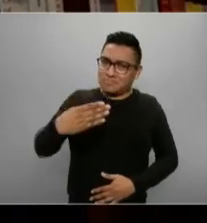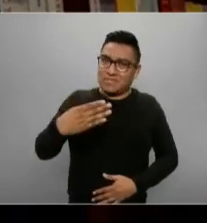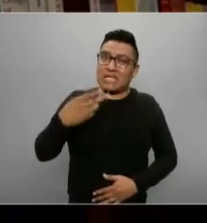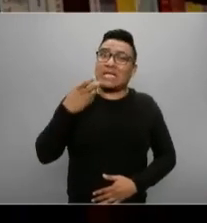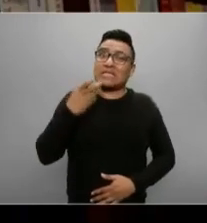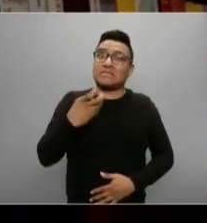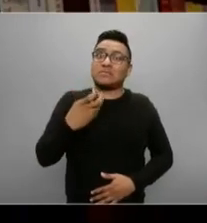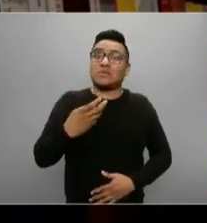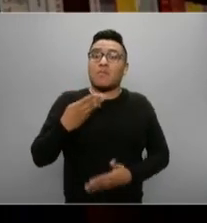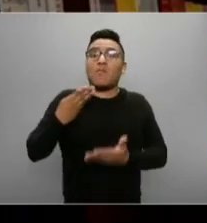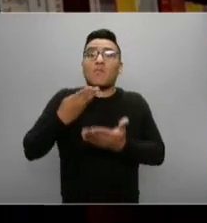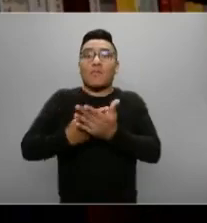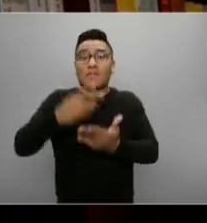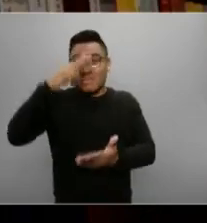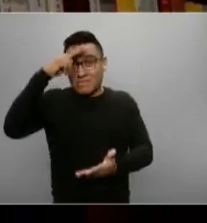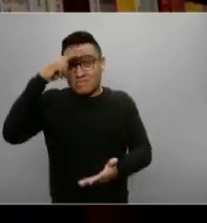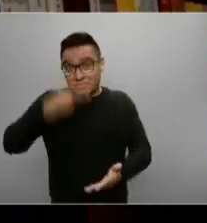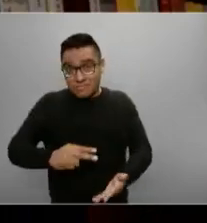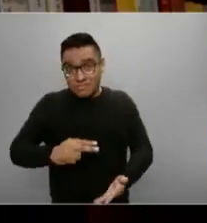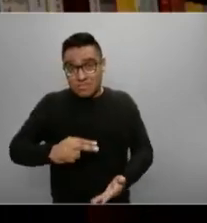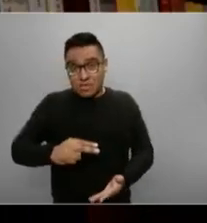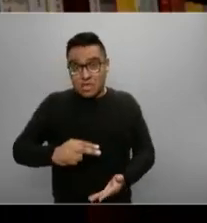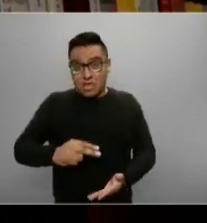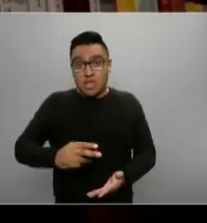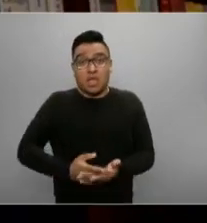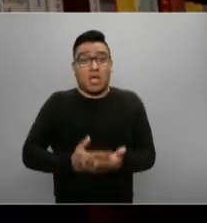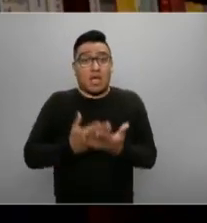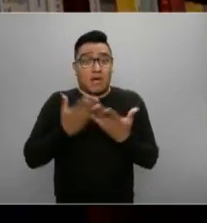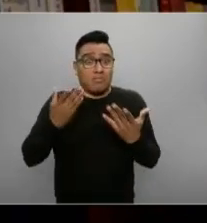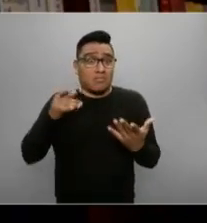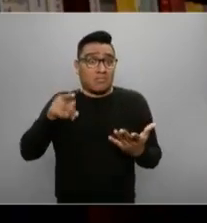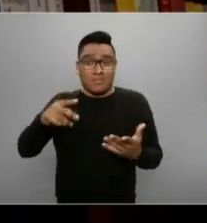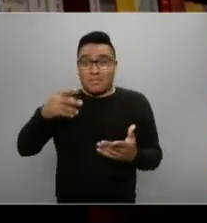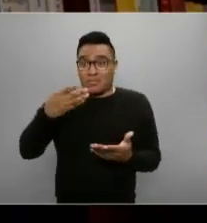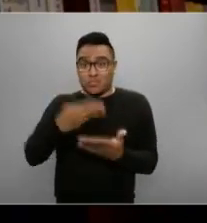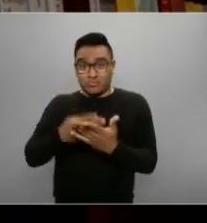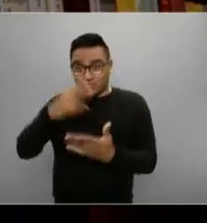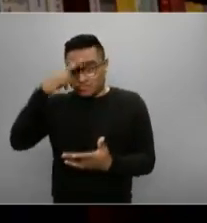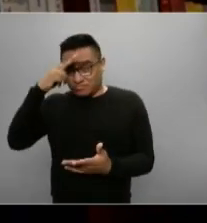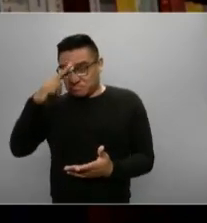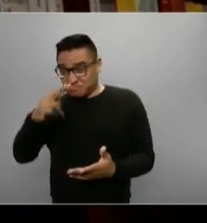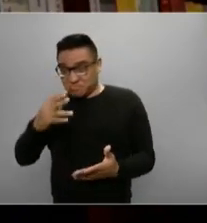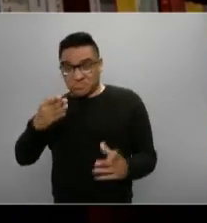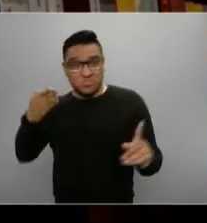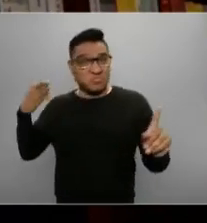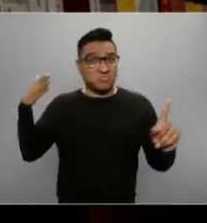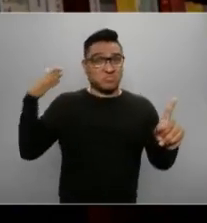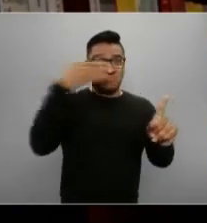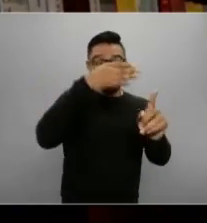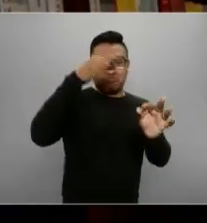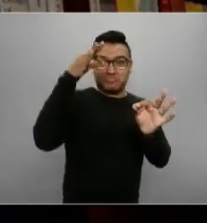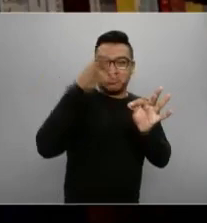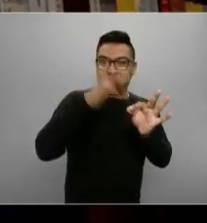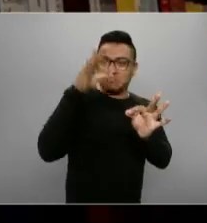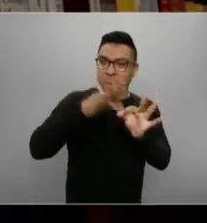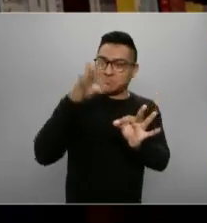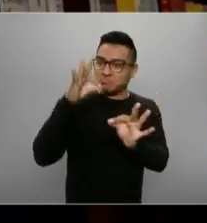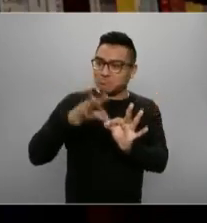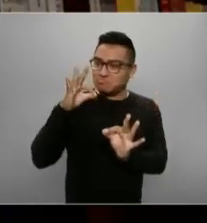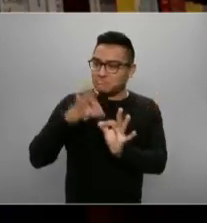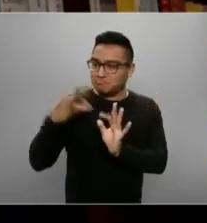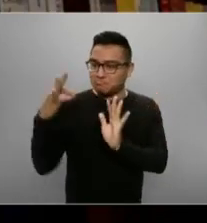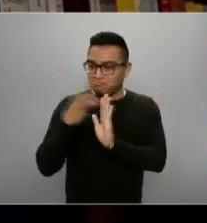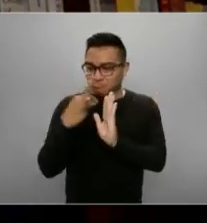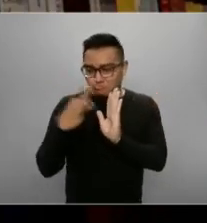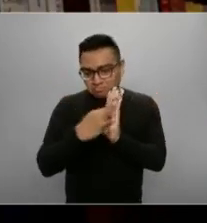propuesta de México y que hasta ahora es la que más puntualmente está señalando por dónde pueden